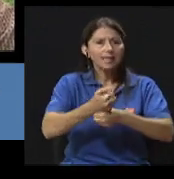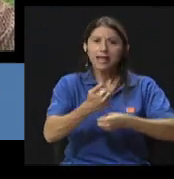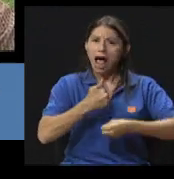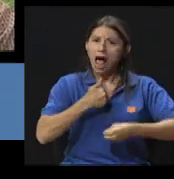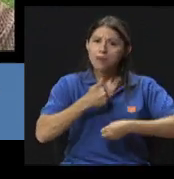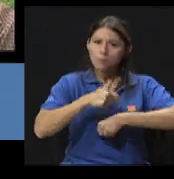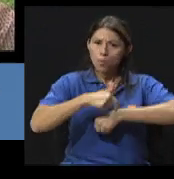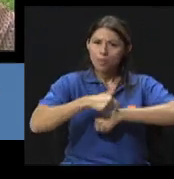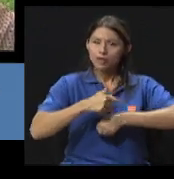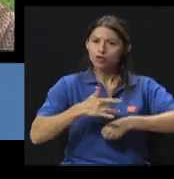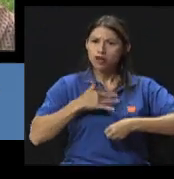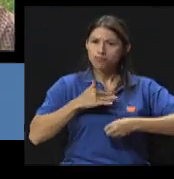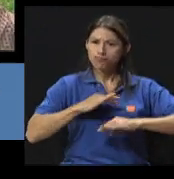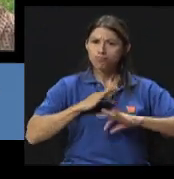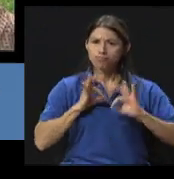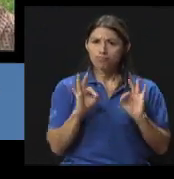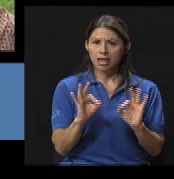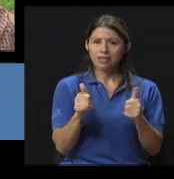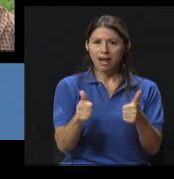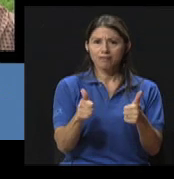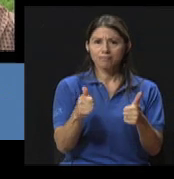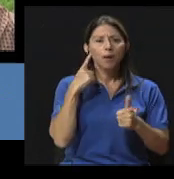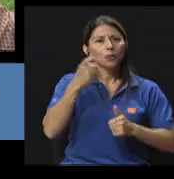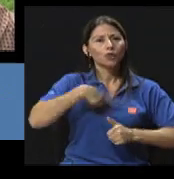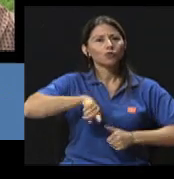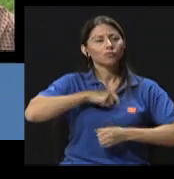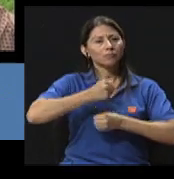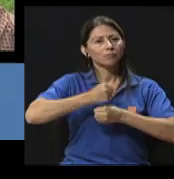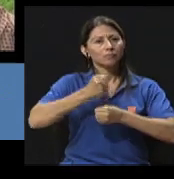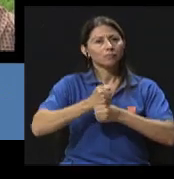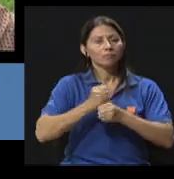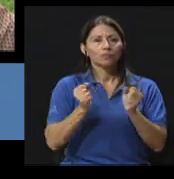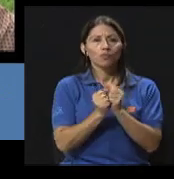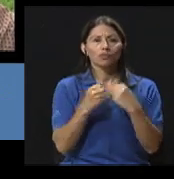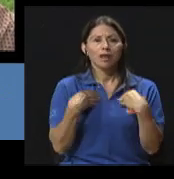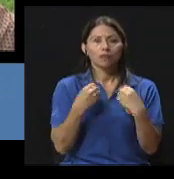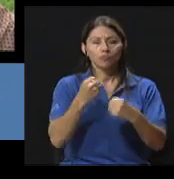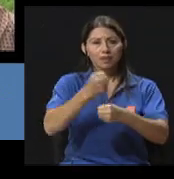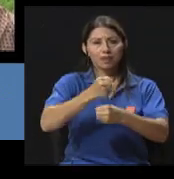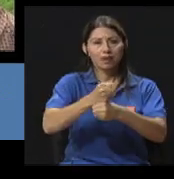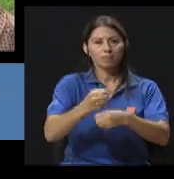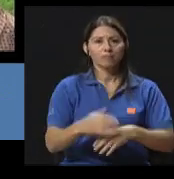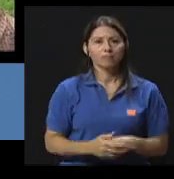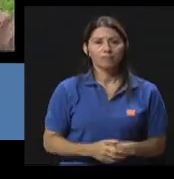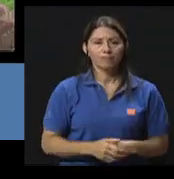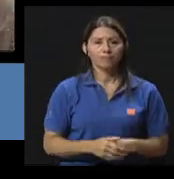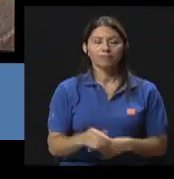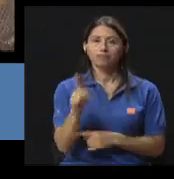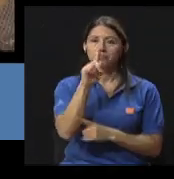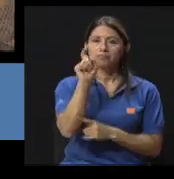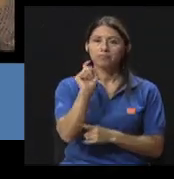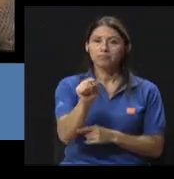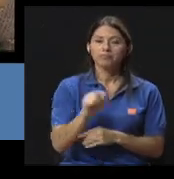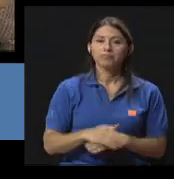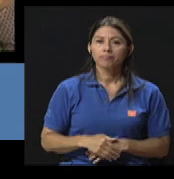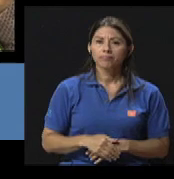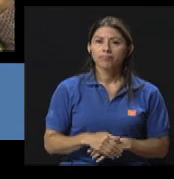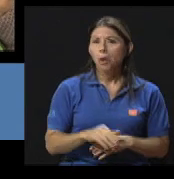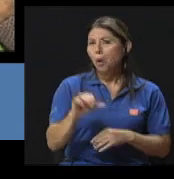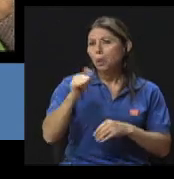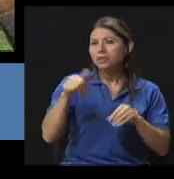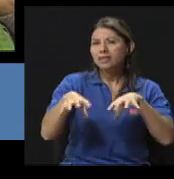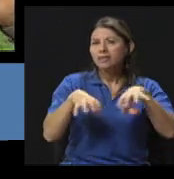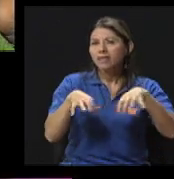momentos de bienestar, ¿verdad? Porque estamos trabajando en el ámbito de la salud en el trabajo. ¿Cuáles serían esas